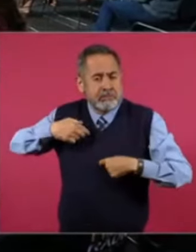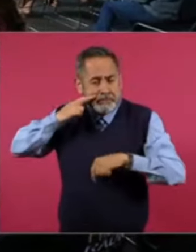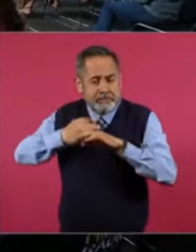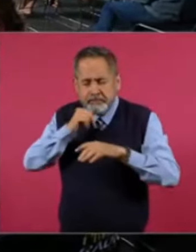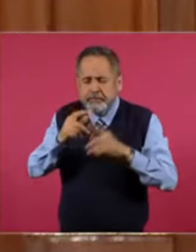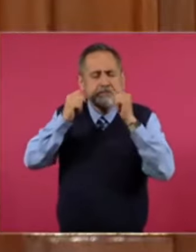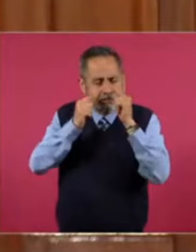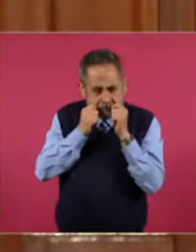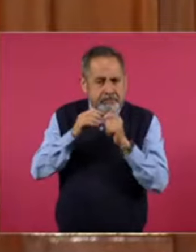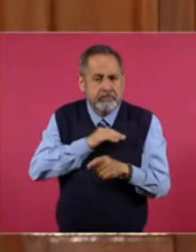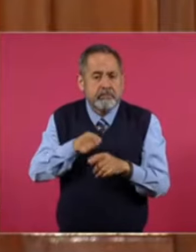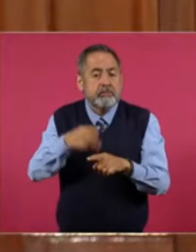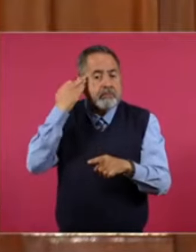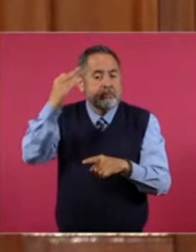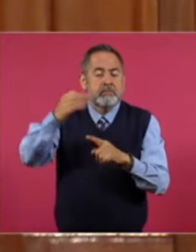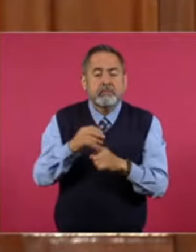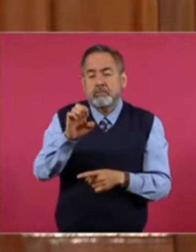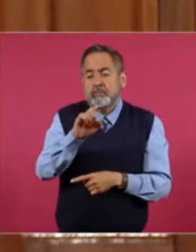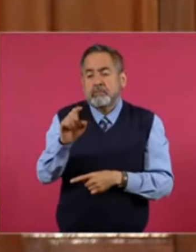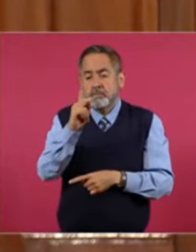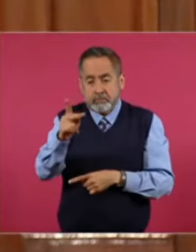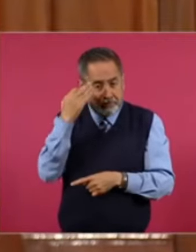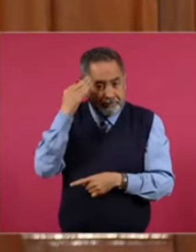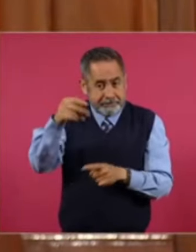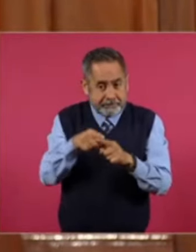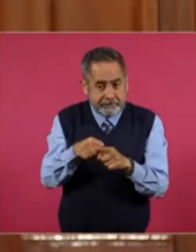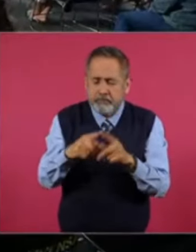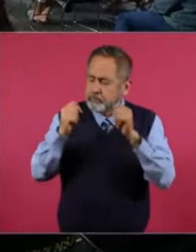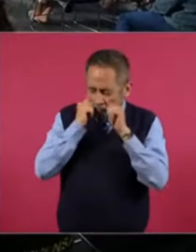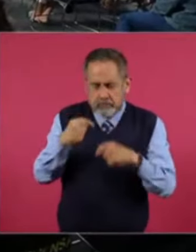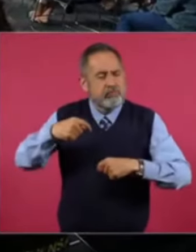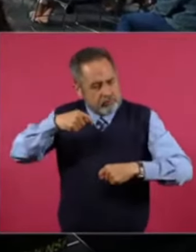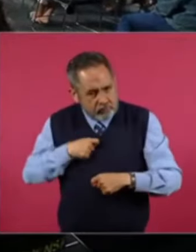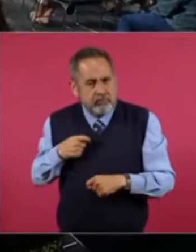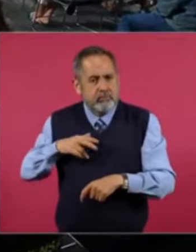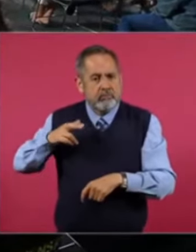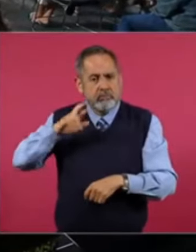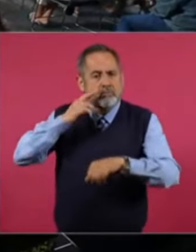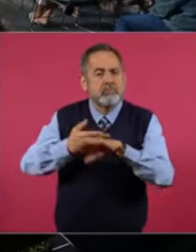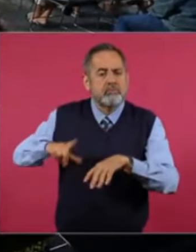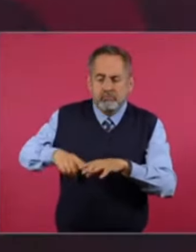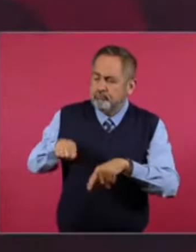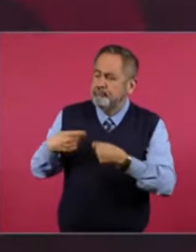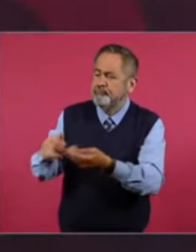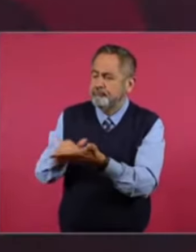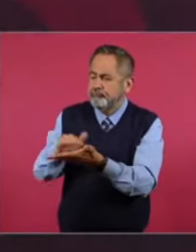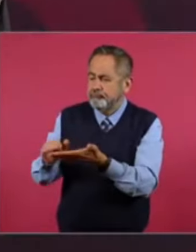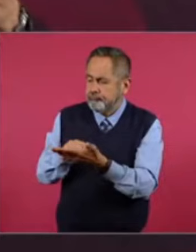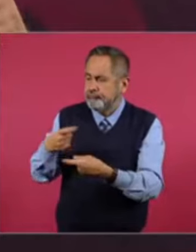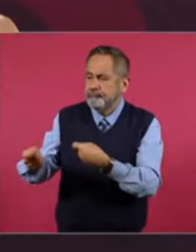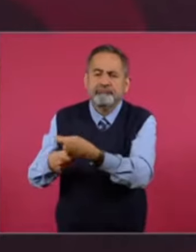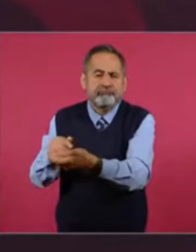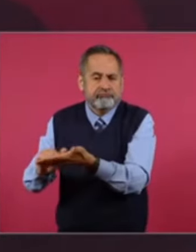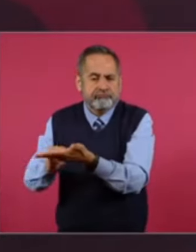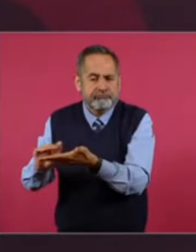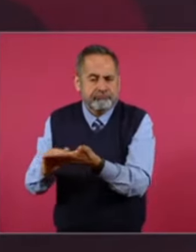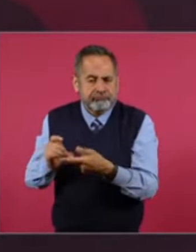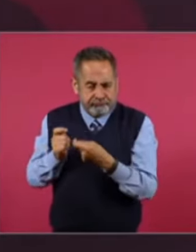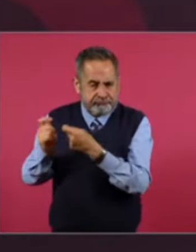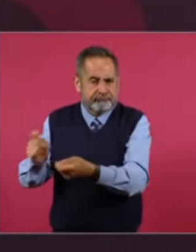En la época. Cedillo. Este. Nosotros. Empezar. A.